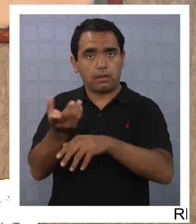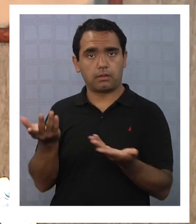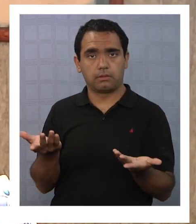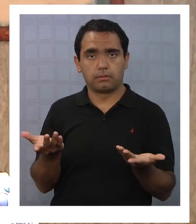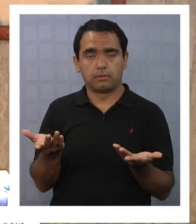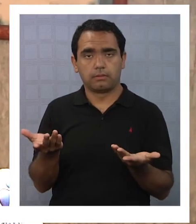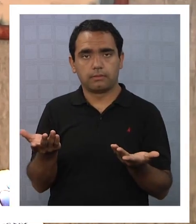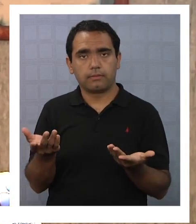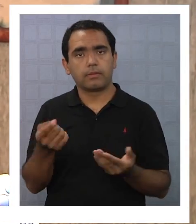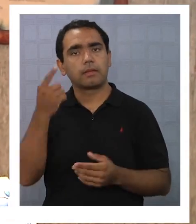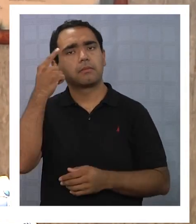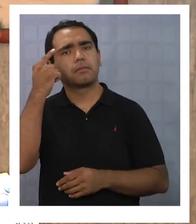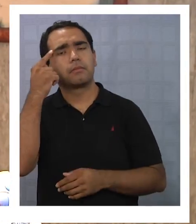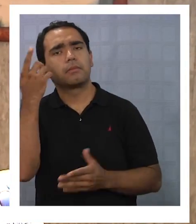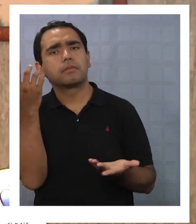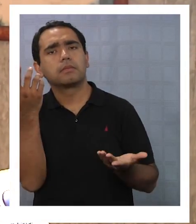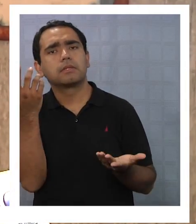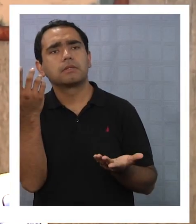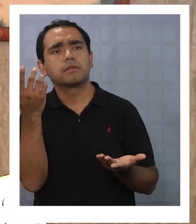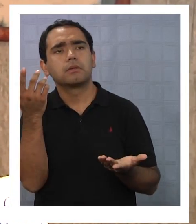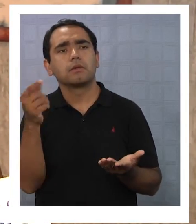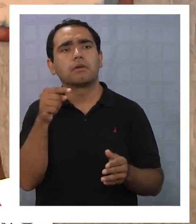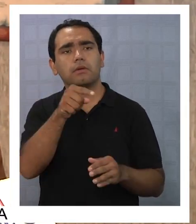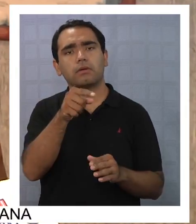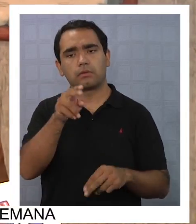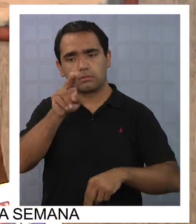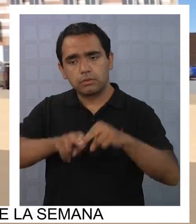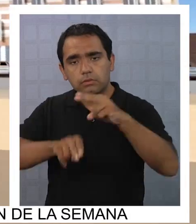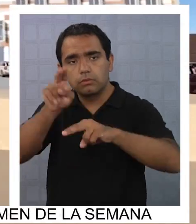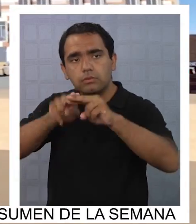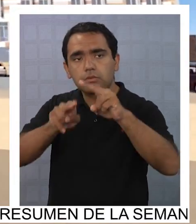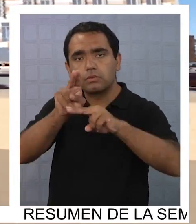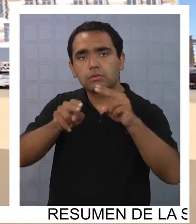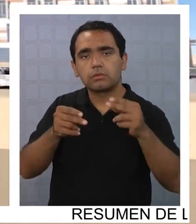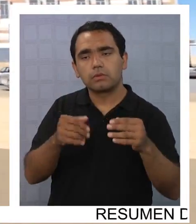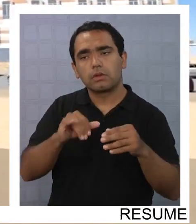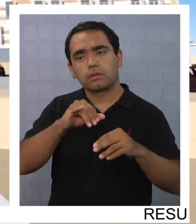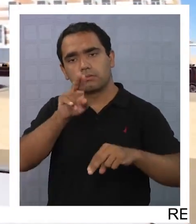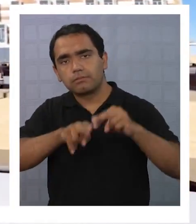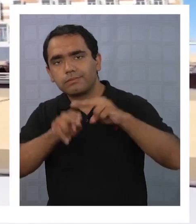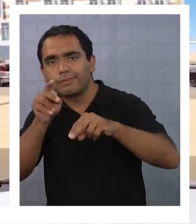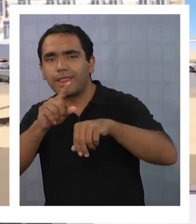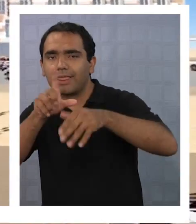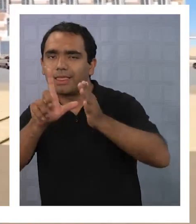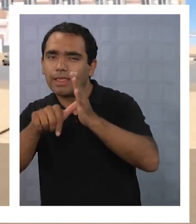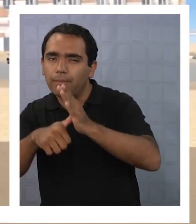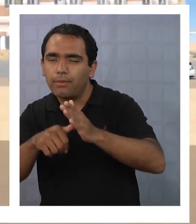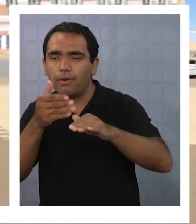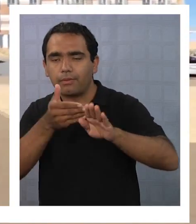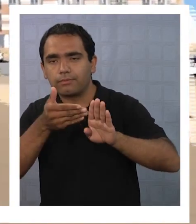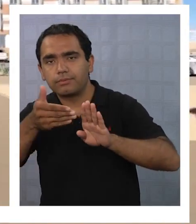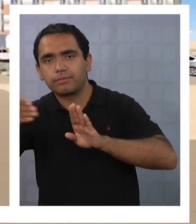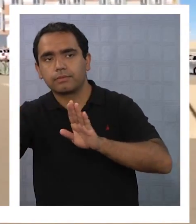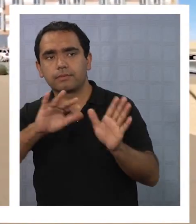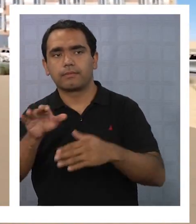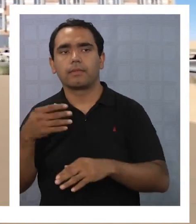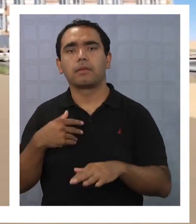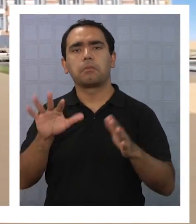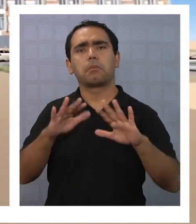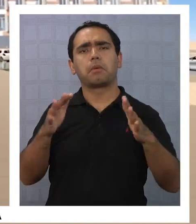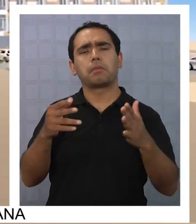pero yo creo que no se va a terminar dentro de su periodo De ser así, su ejecución daría inicio en el